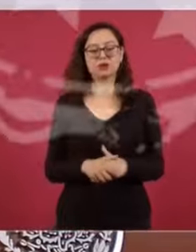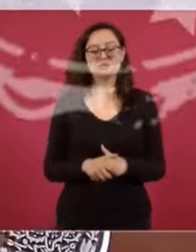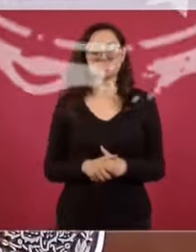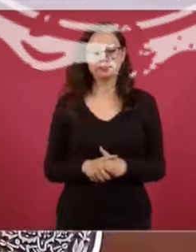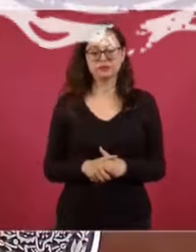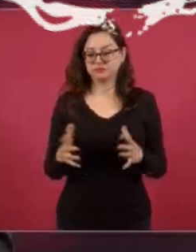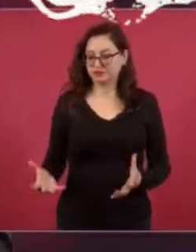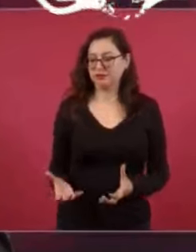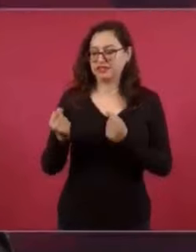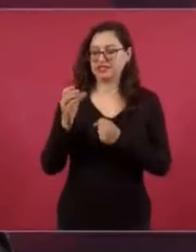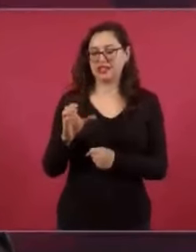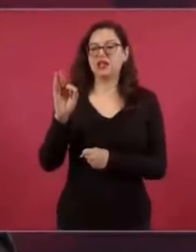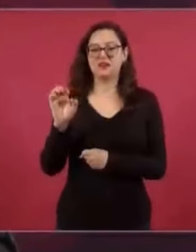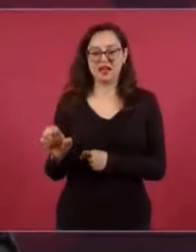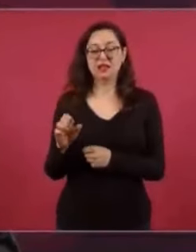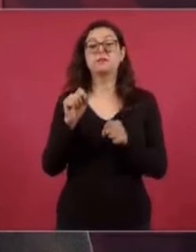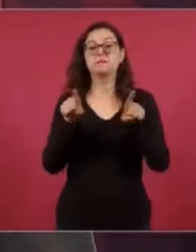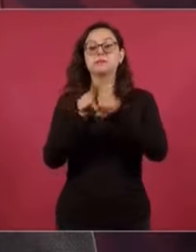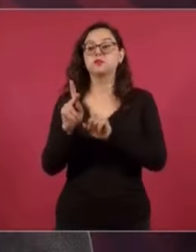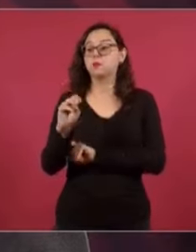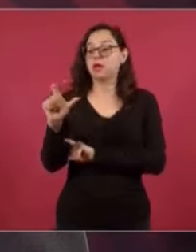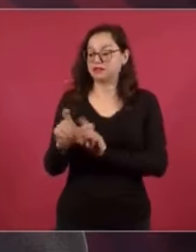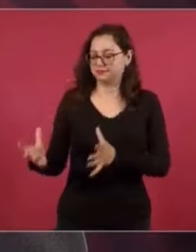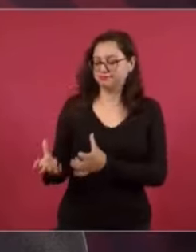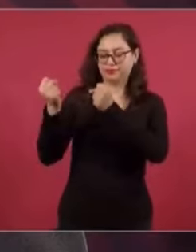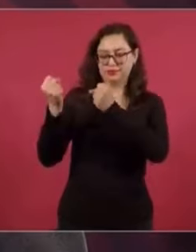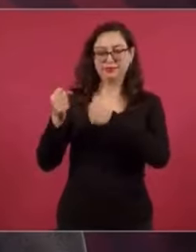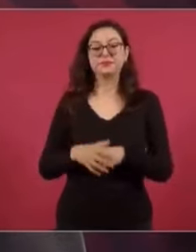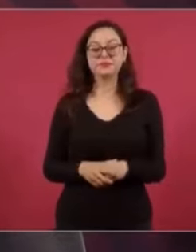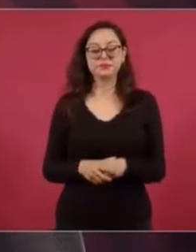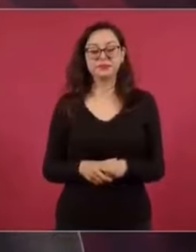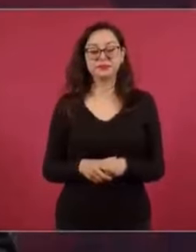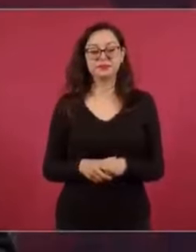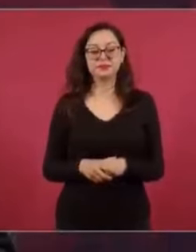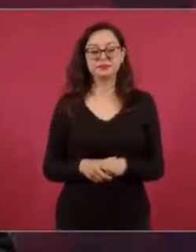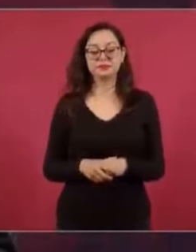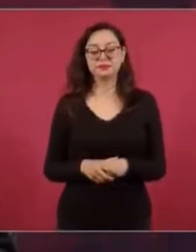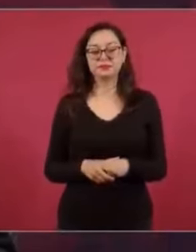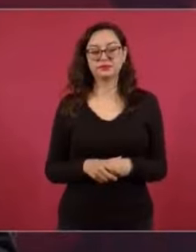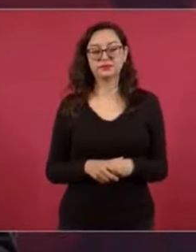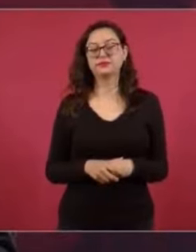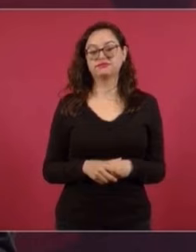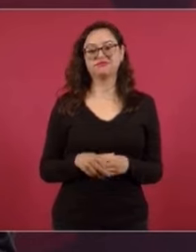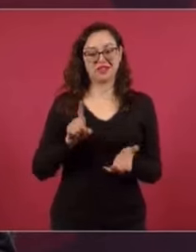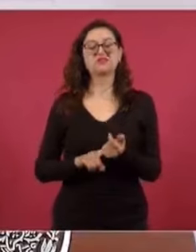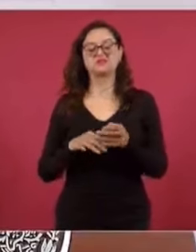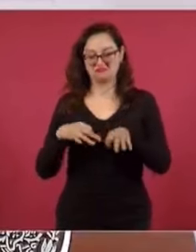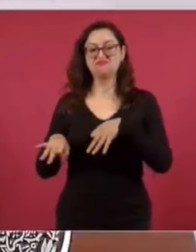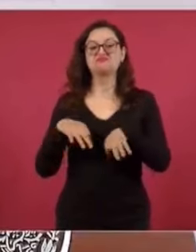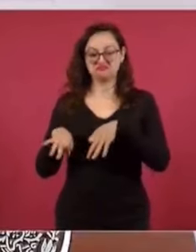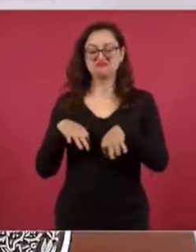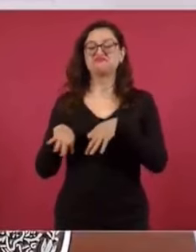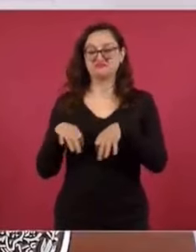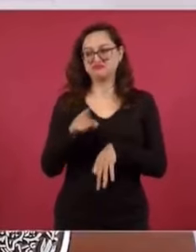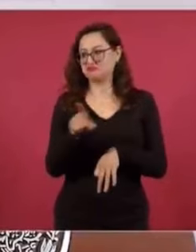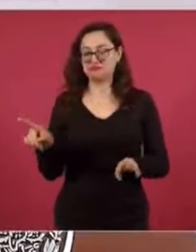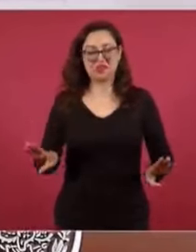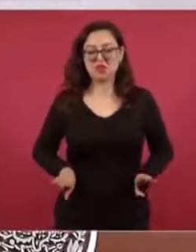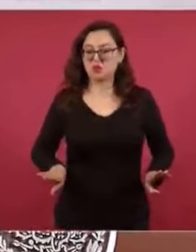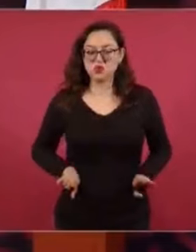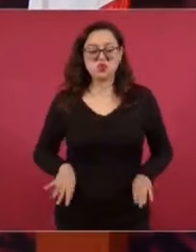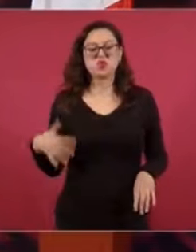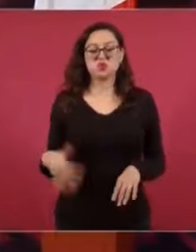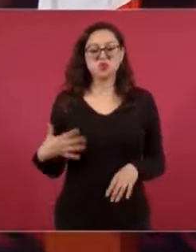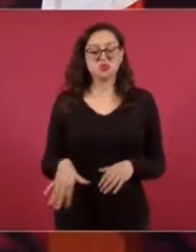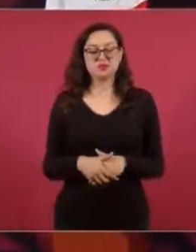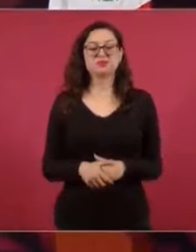Se rescató la Comisión Federal de Electricidad, como se rescató Pemex. Y esto se debe también, en mucho, a los trabajadores. Es que siempre se piensa